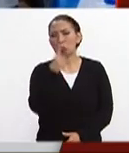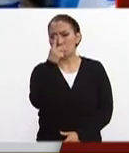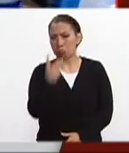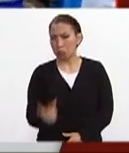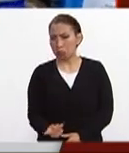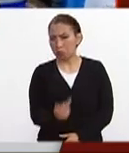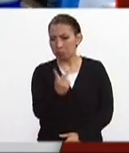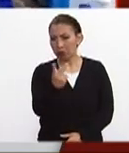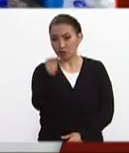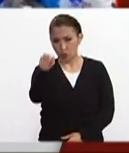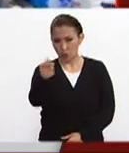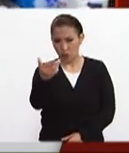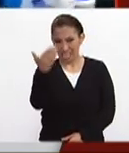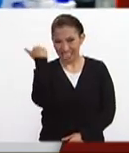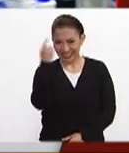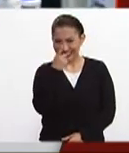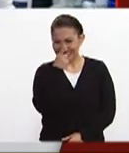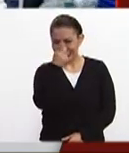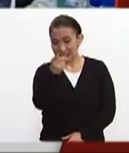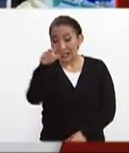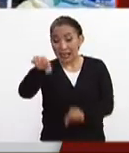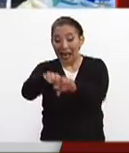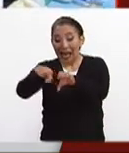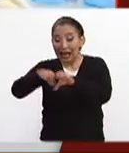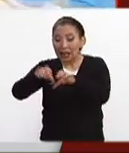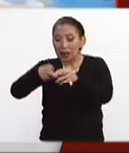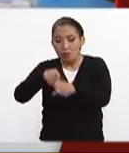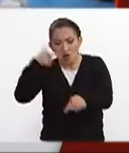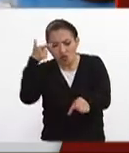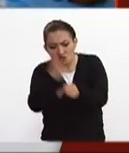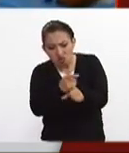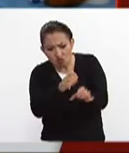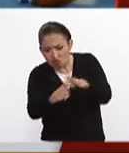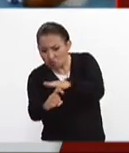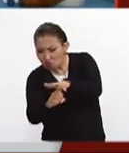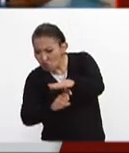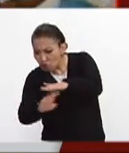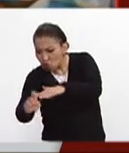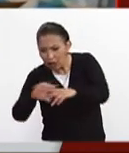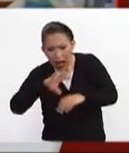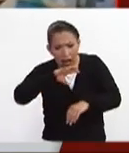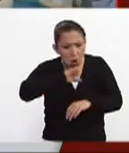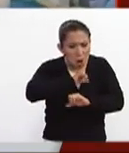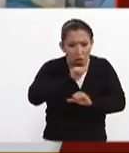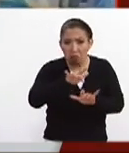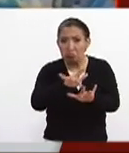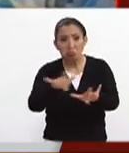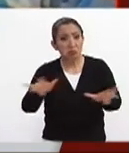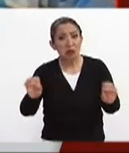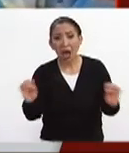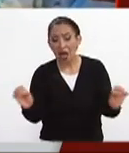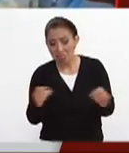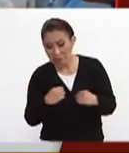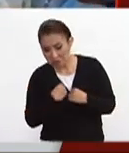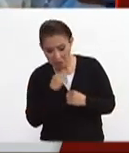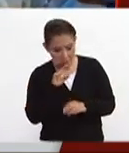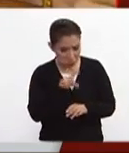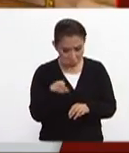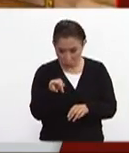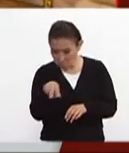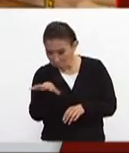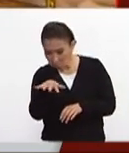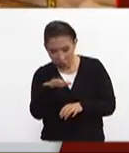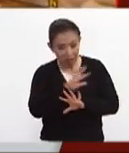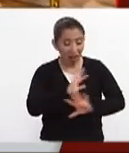pregunta tú ya nos has comentado que estos equipos no detectaron nada por decirlo así ninguna señal de vida